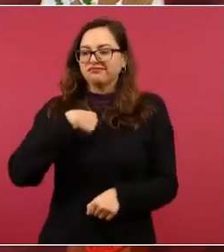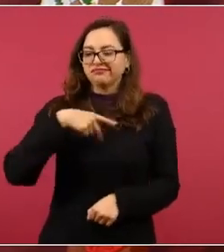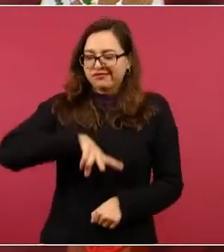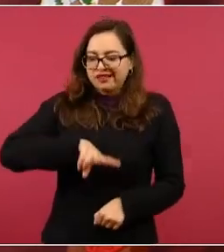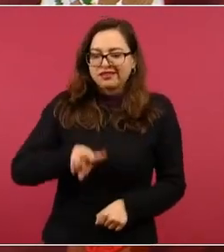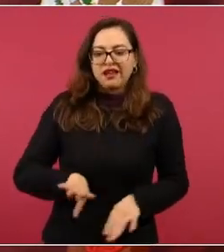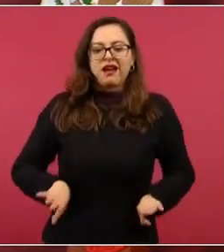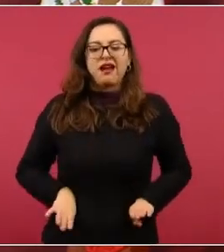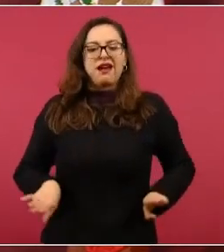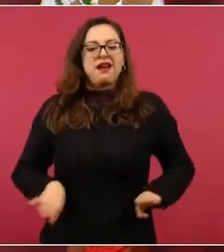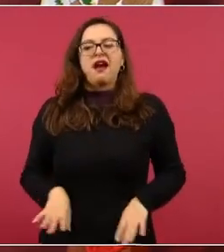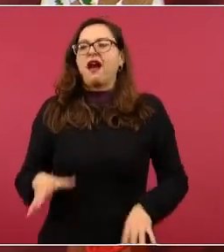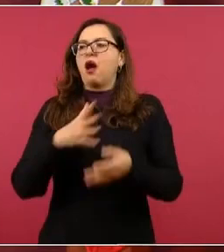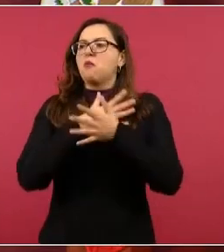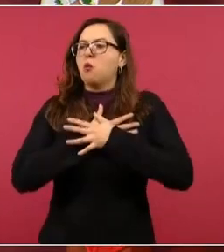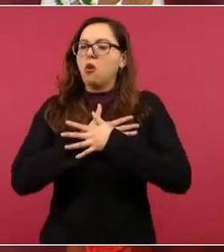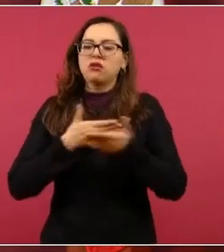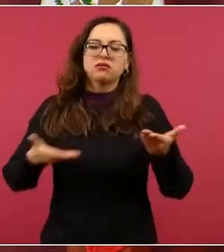al prójimo.